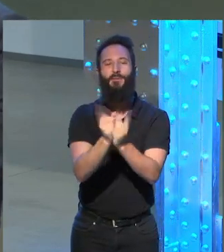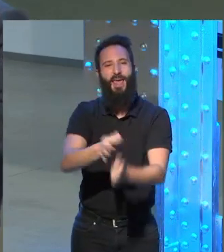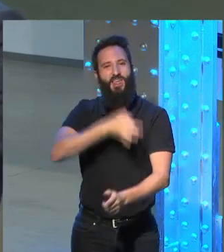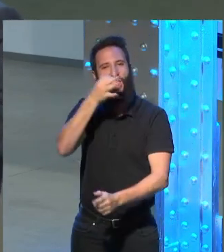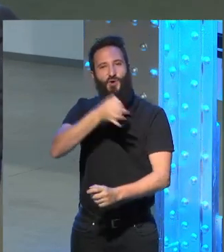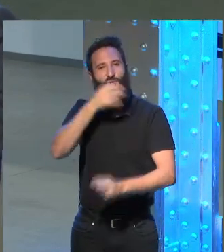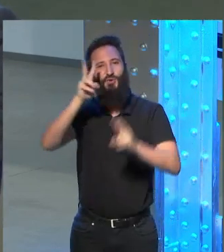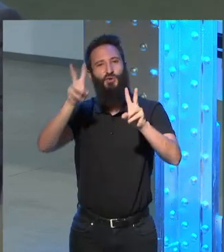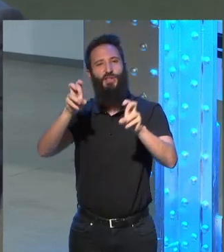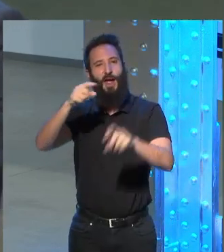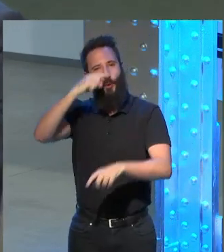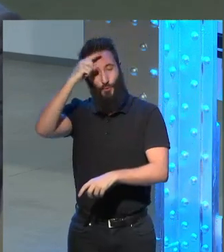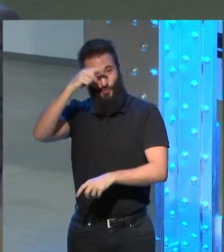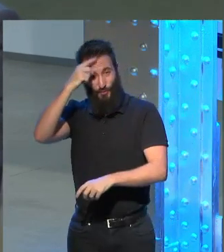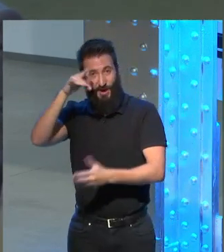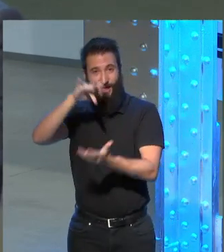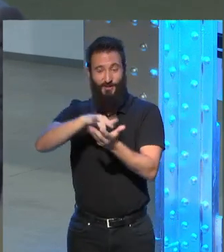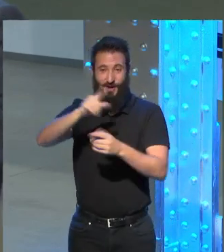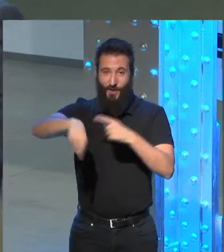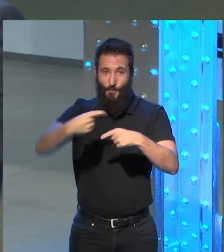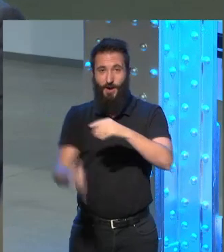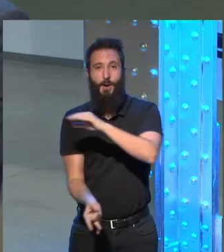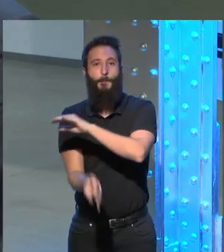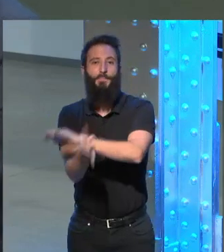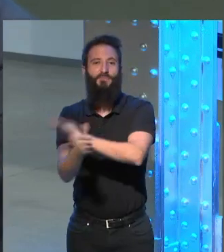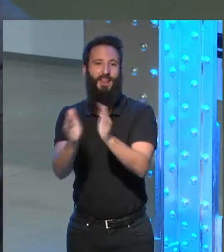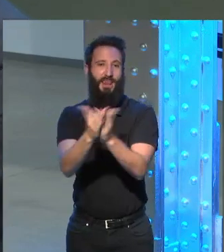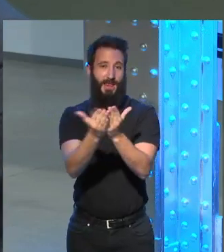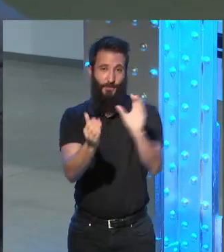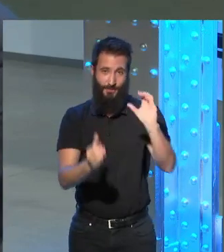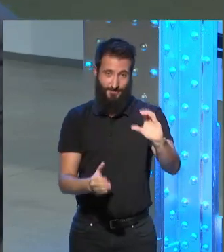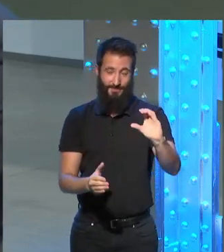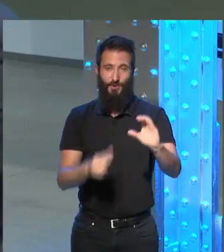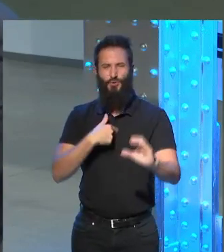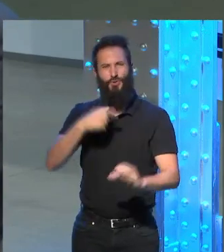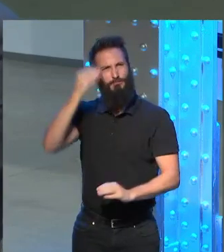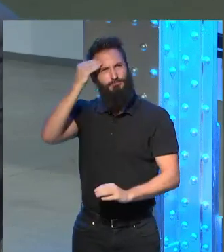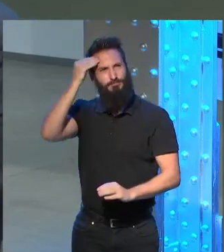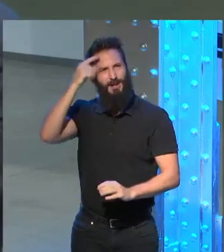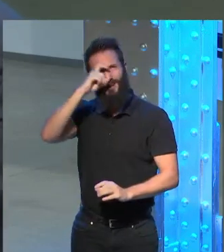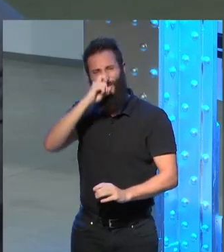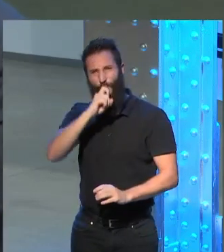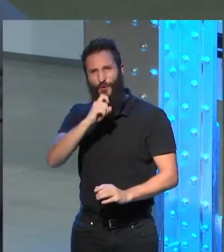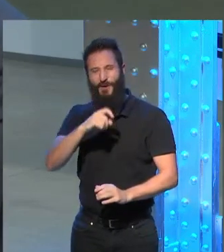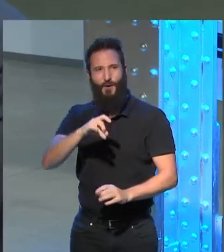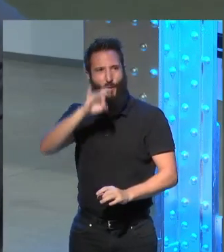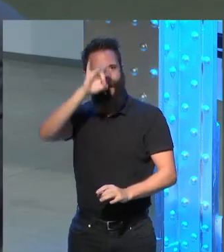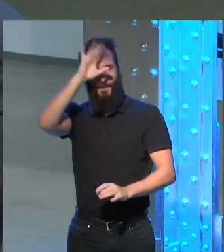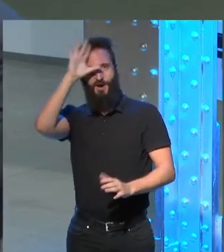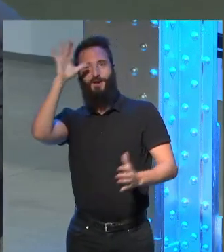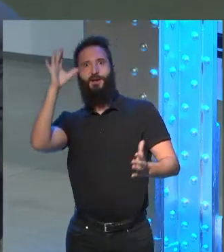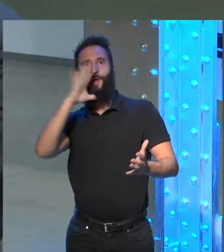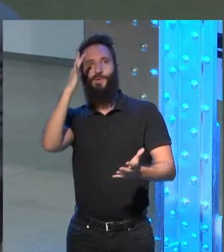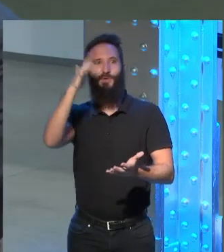cultura que después se publicó en volumen y yo recuerdo que me causó muchísima impresión que aparecieron de la nada